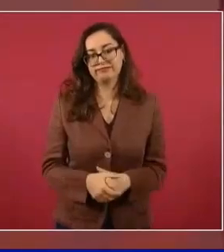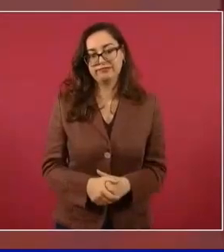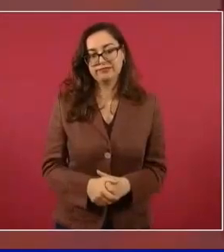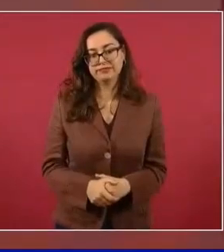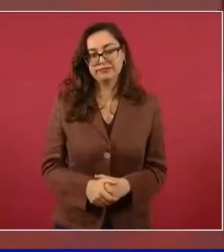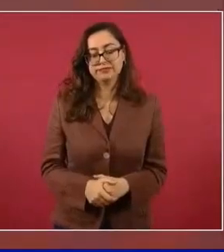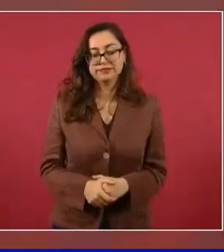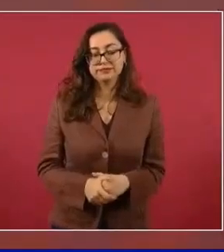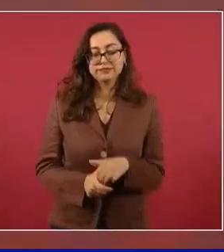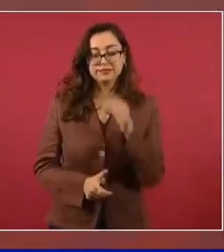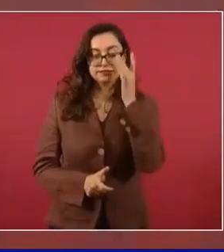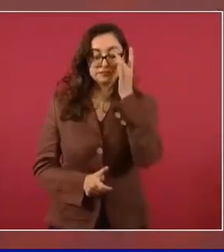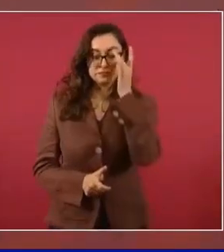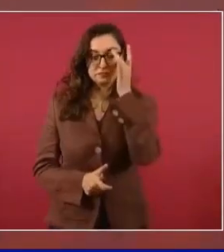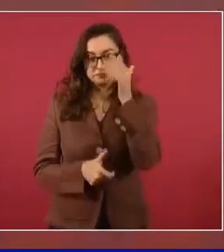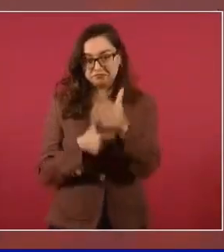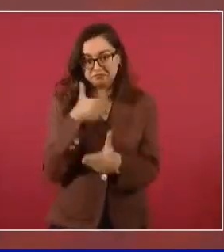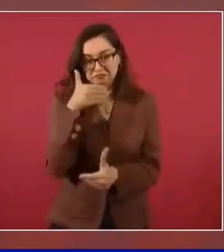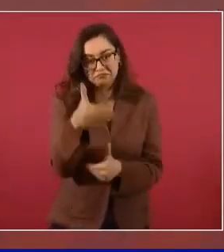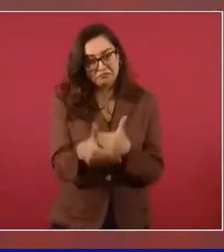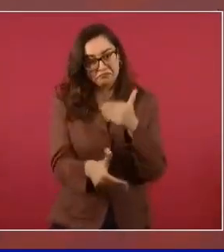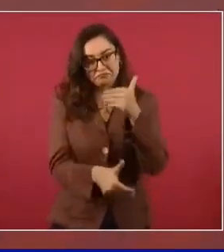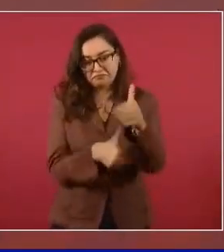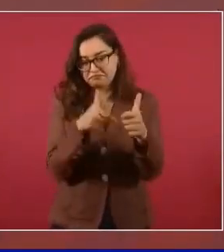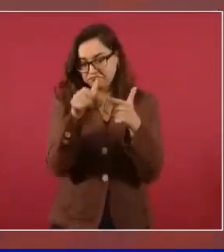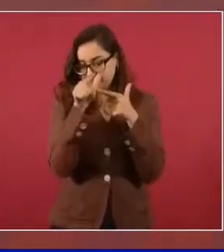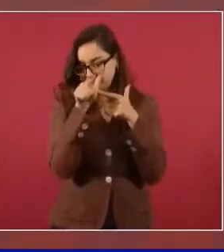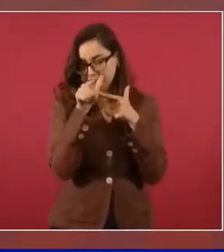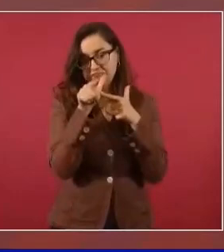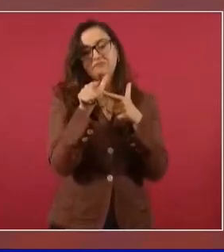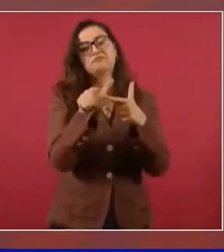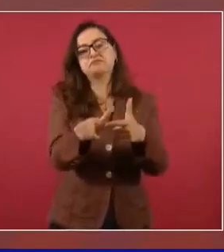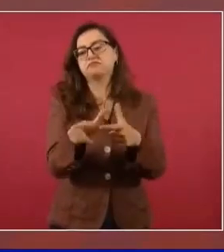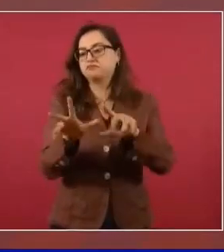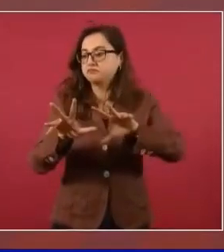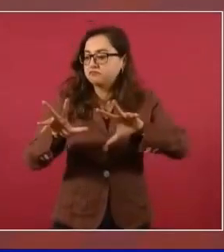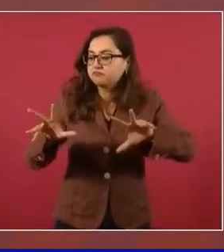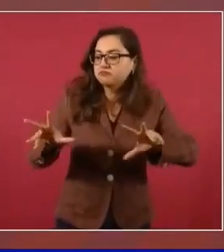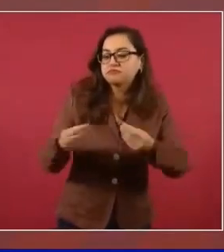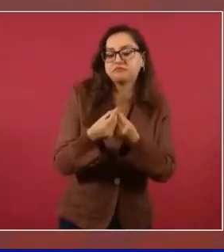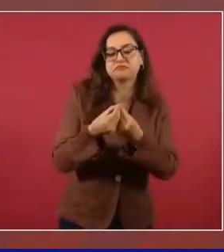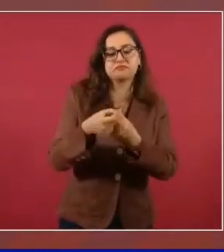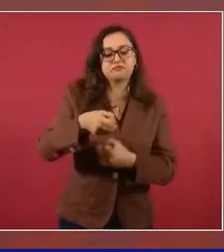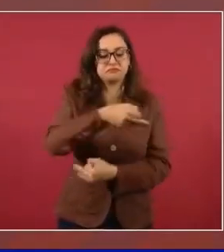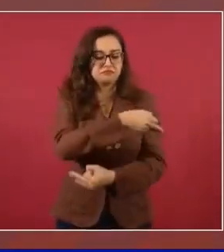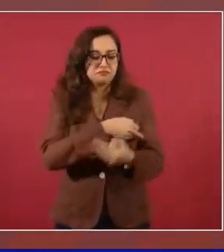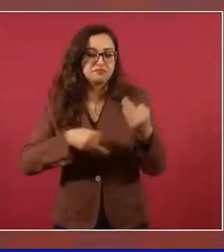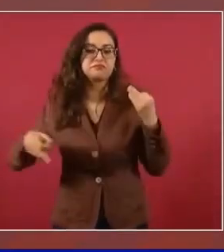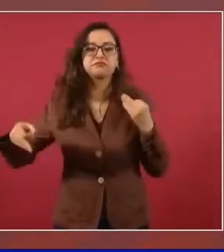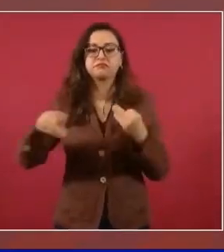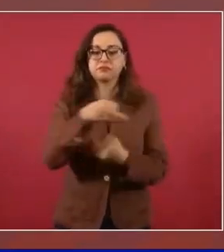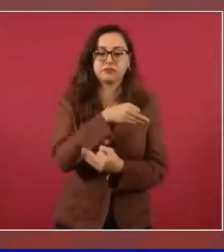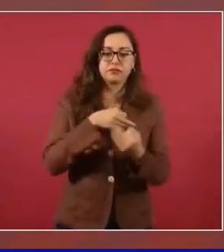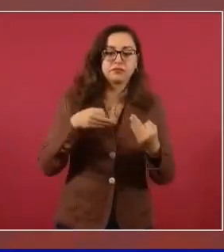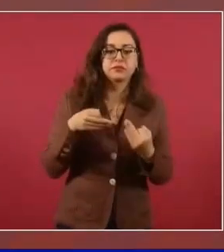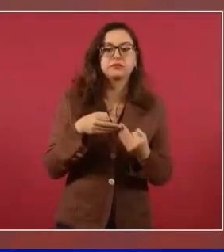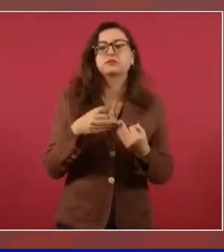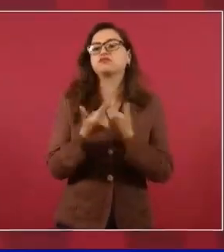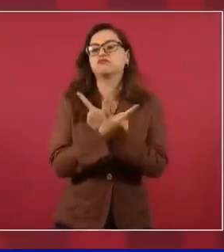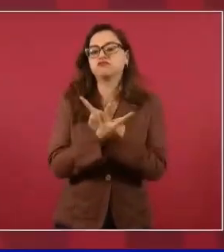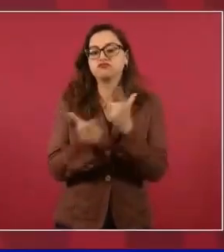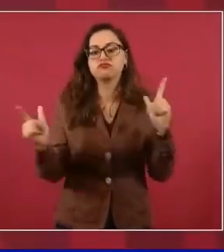Y adelante, hacer valer entre todos la libertad, la